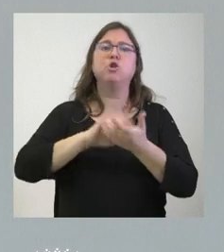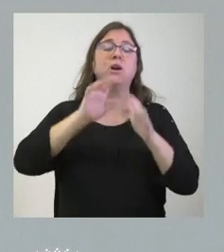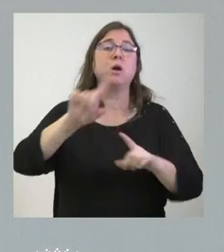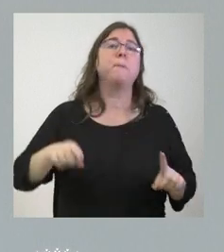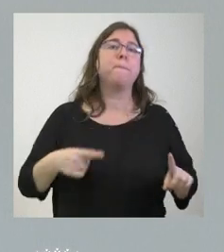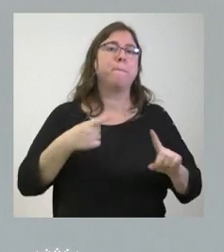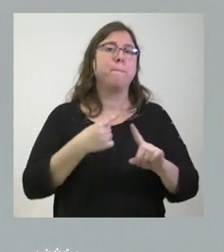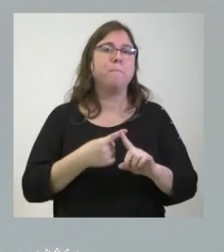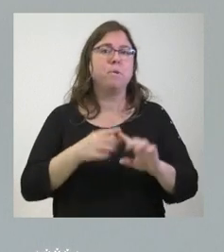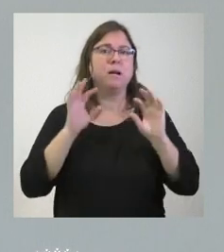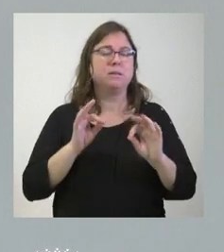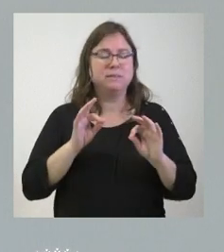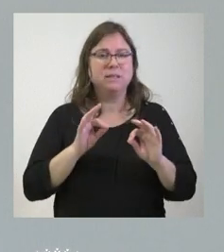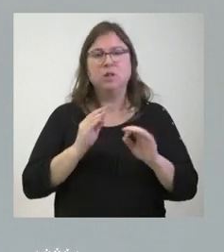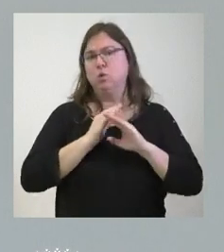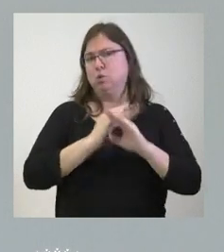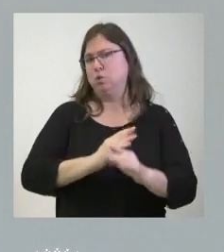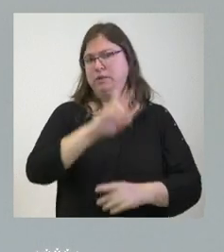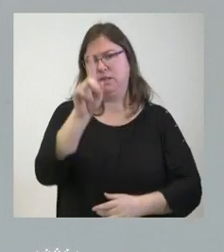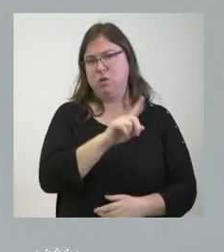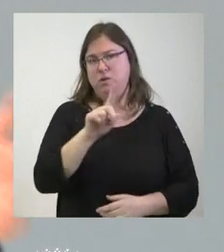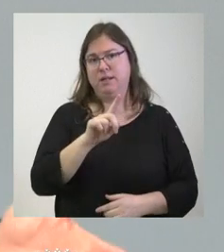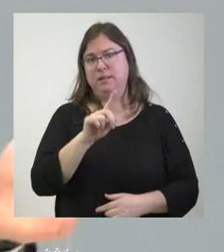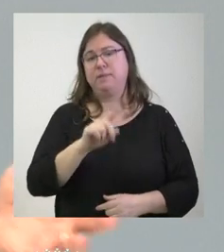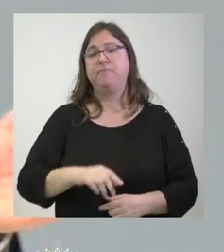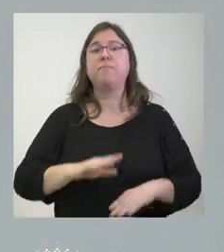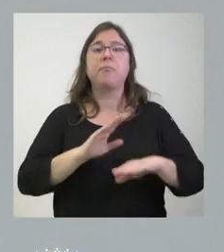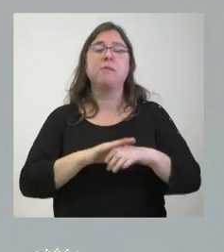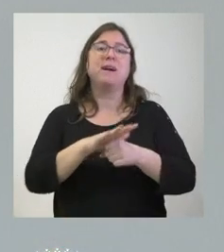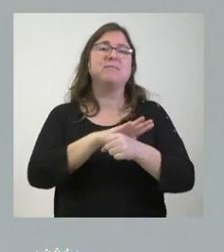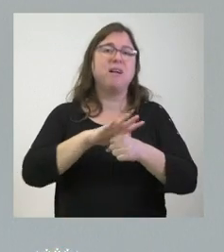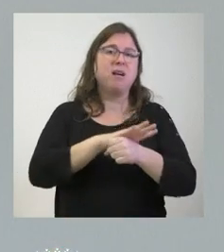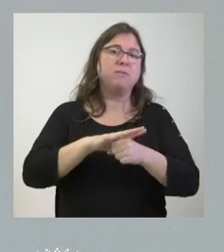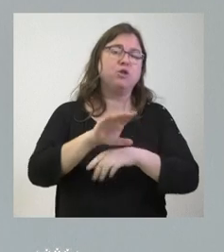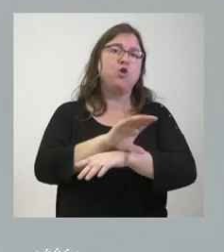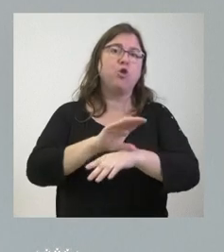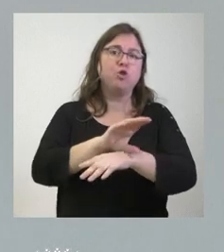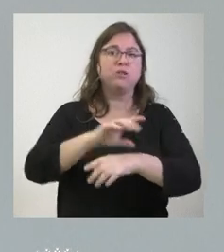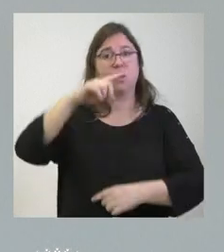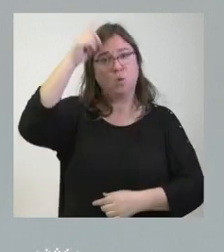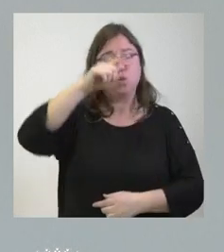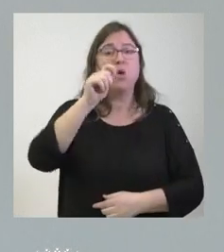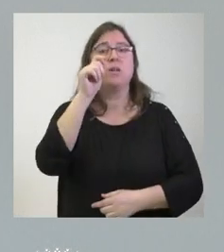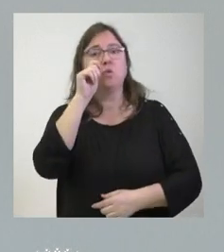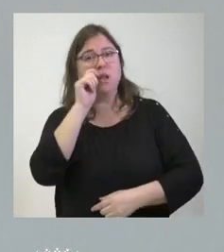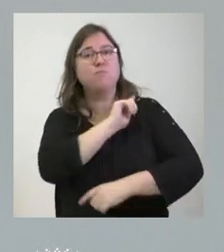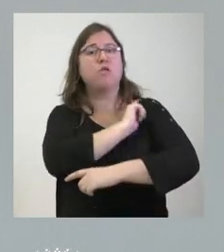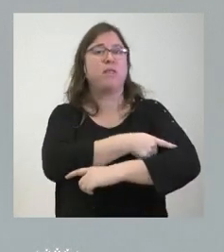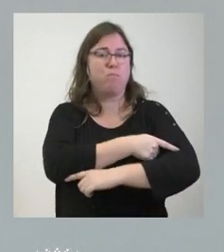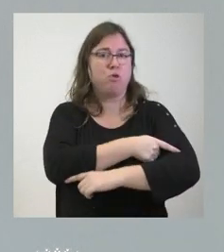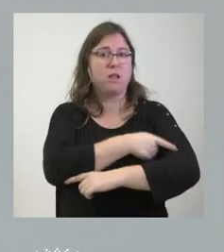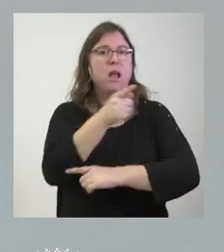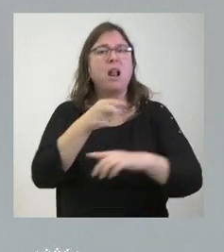así pues sus cantidades son insuficientes y por qué no decirlo en el ámbito de la consejería de cultura turismo y deportes sus